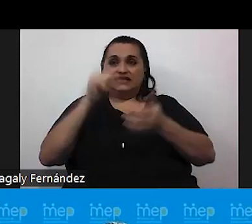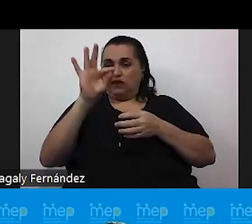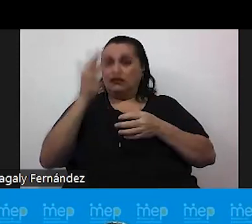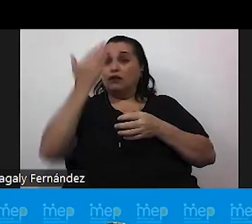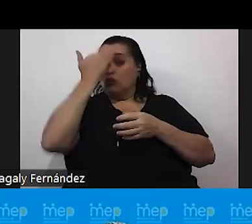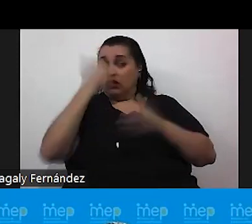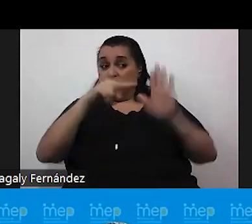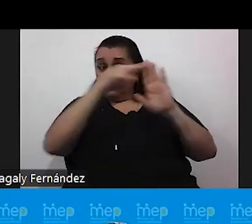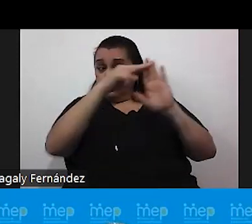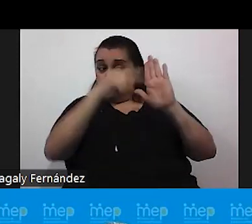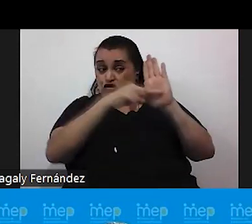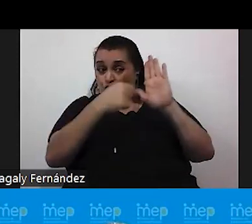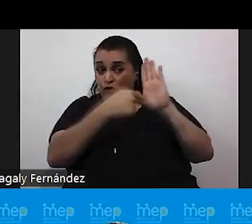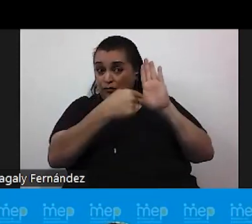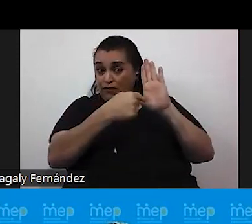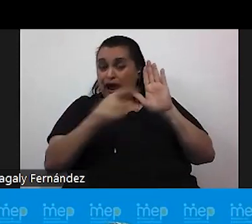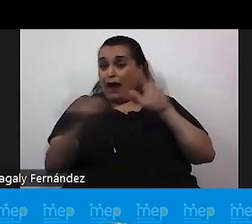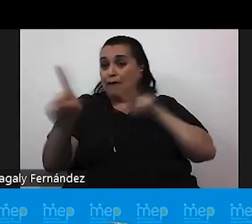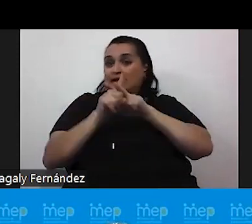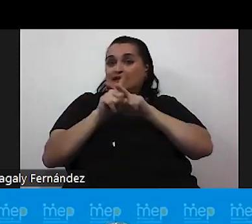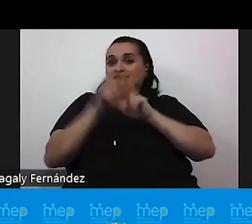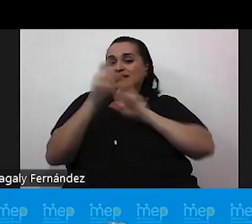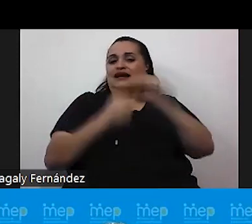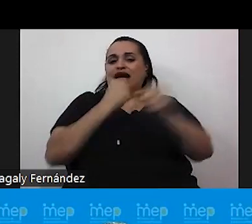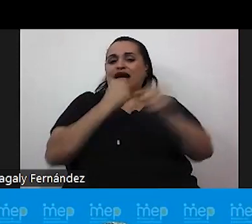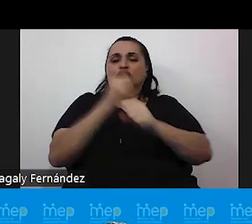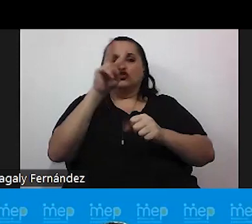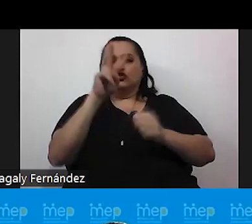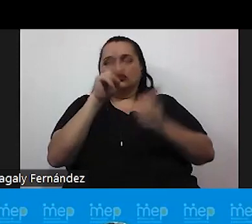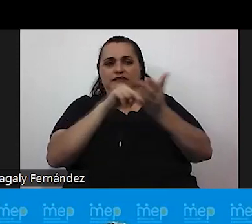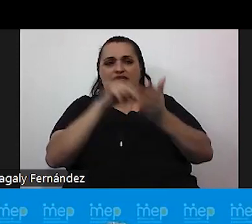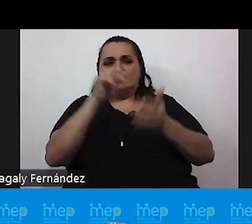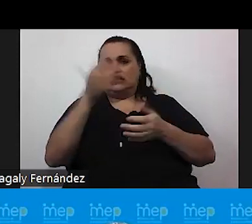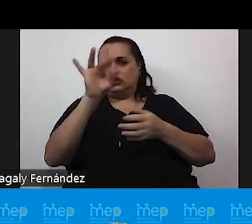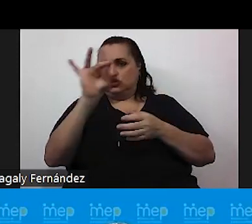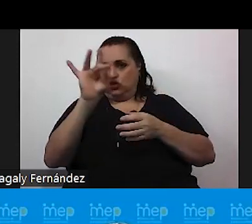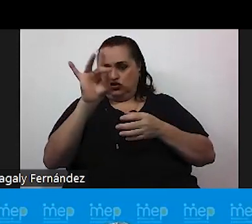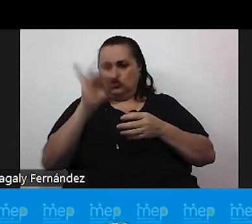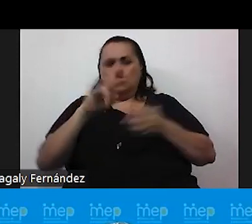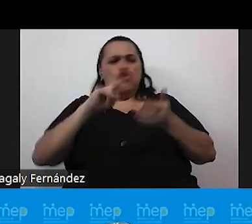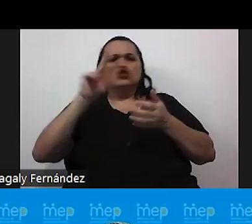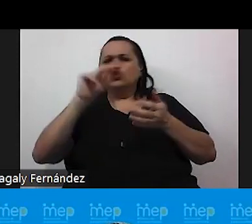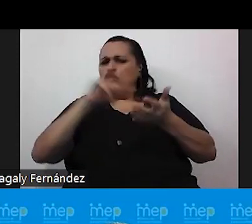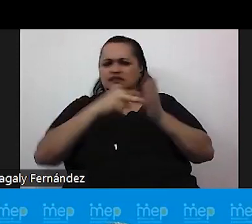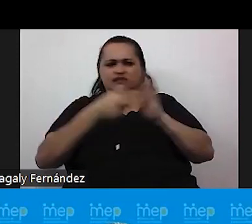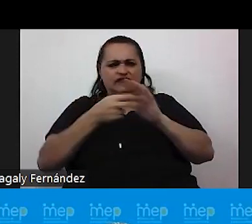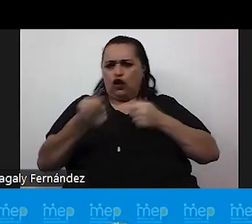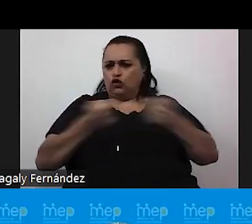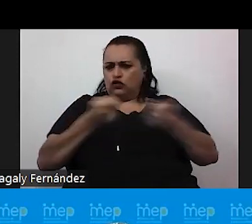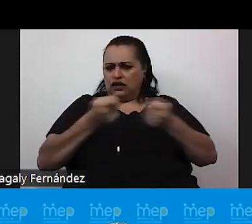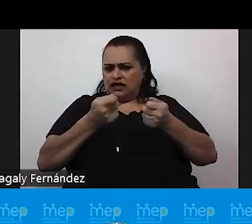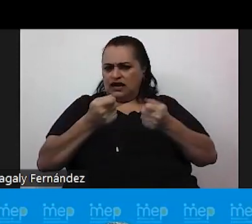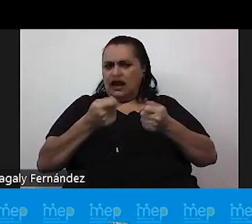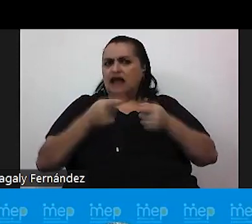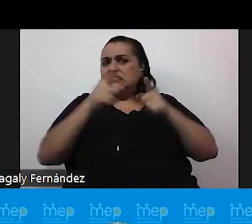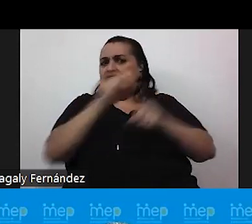normativo aparece hasta el año 2018 como les indico no quiero decir que la Contraloría no haya trabajado casos en años anteriores